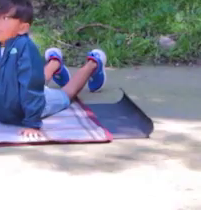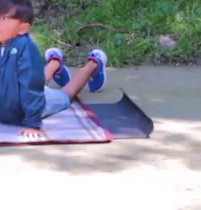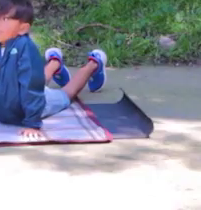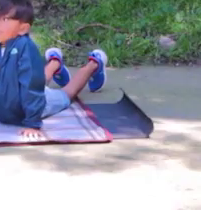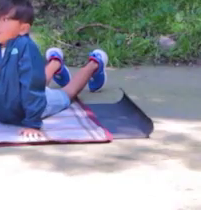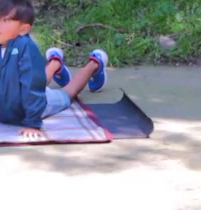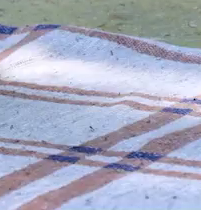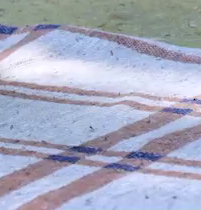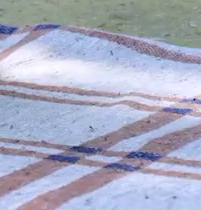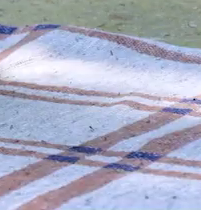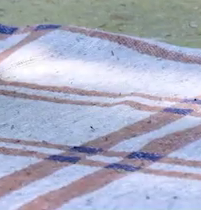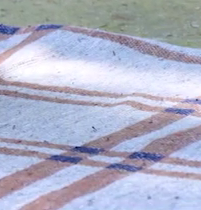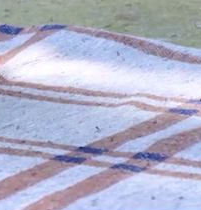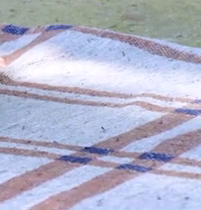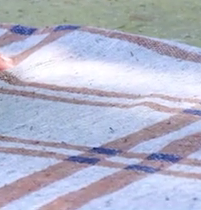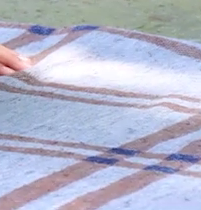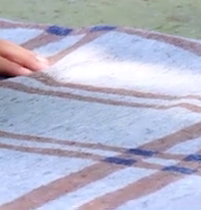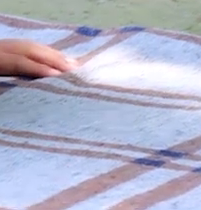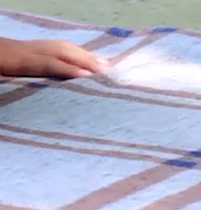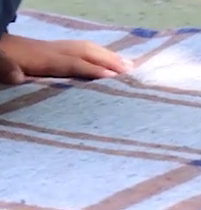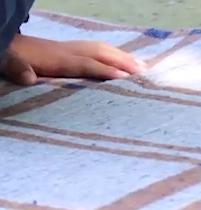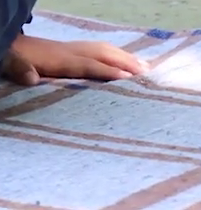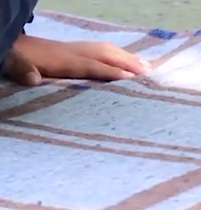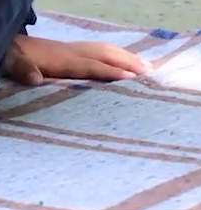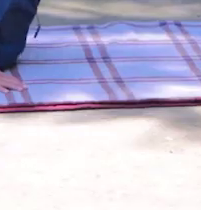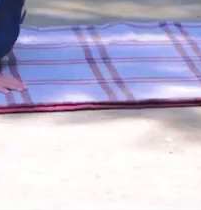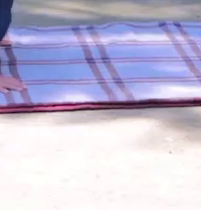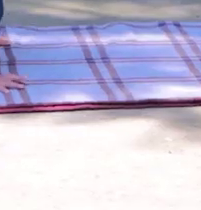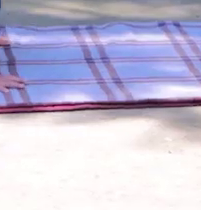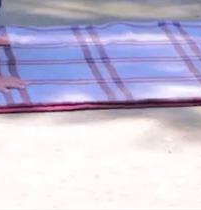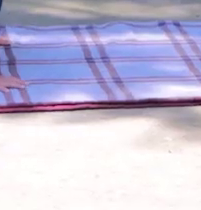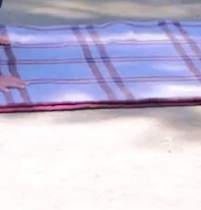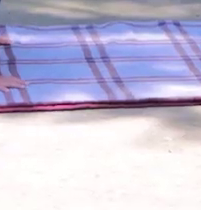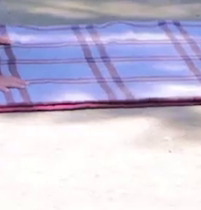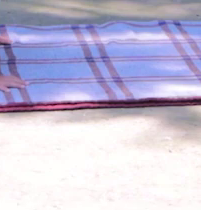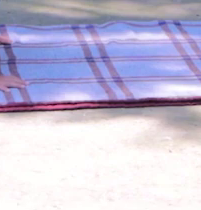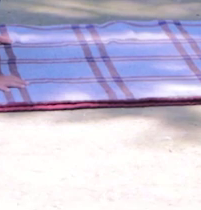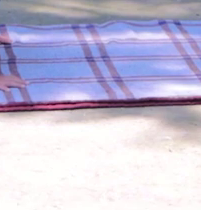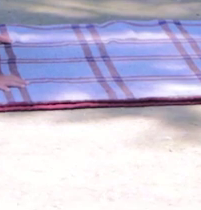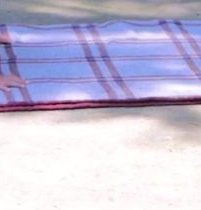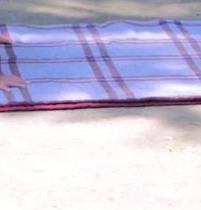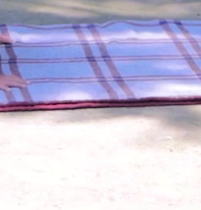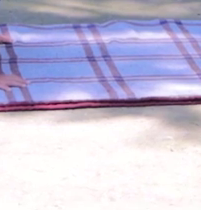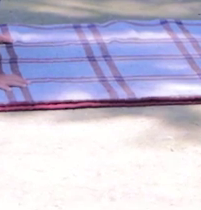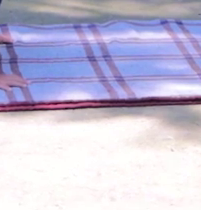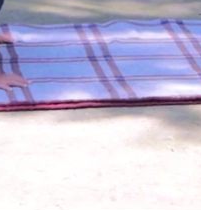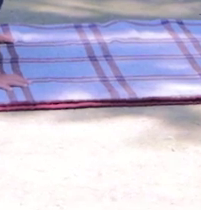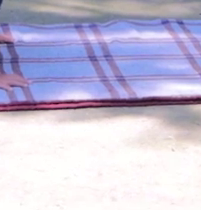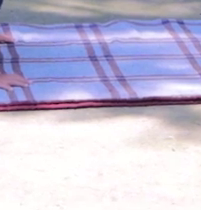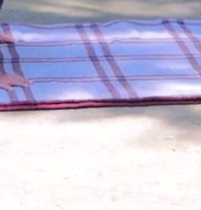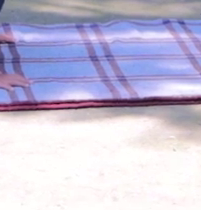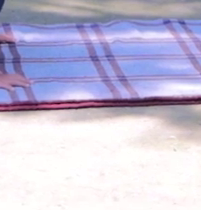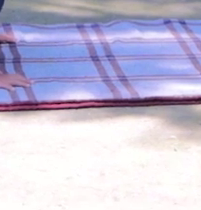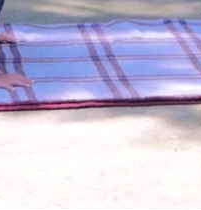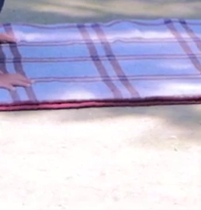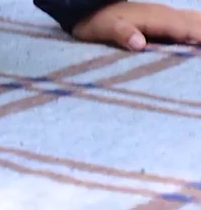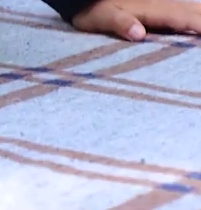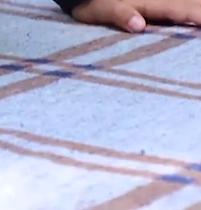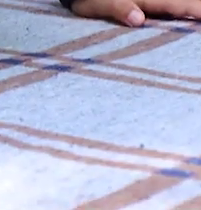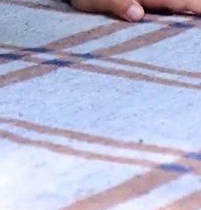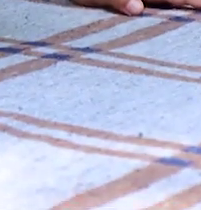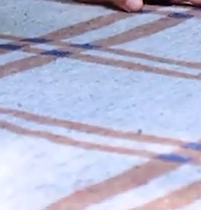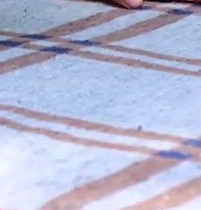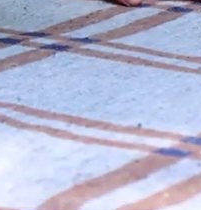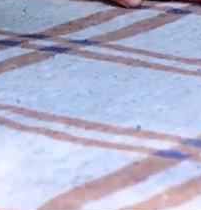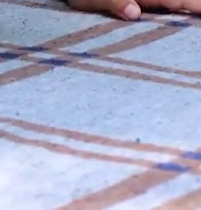relajado mantenemos extendidos los brazos ahí sostenidos ahí 10 segundos respira